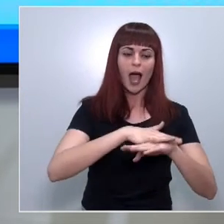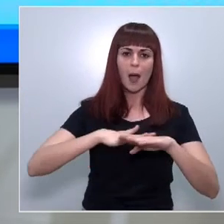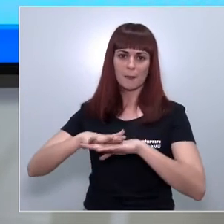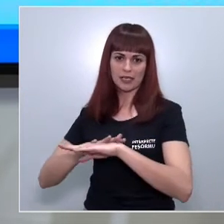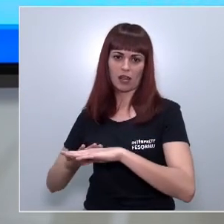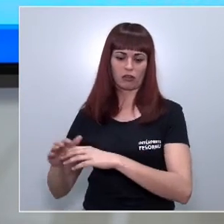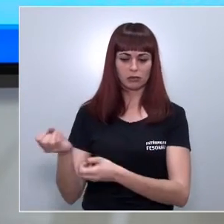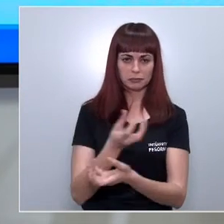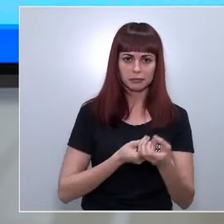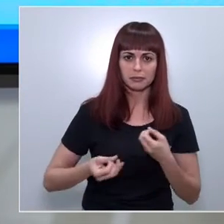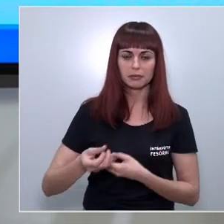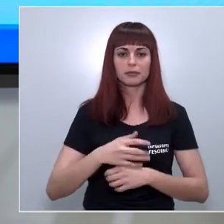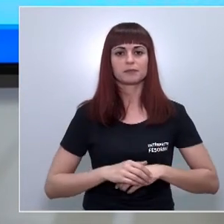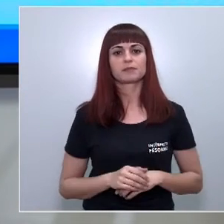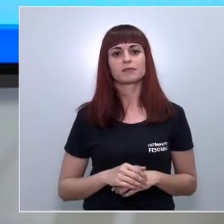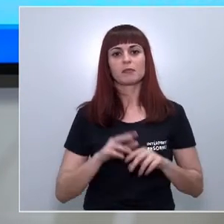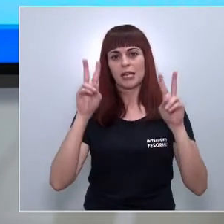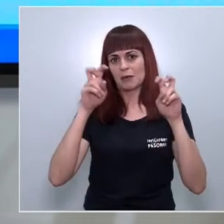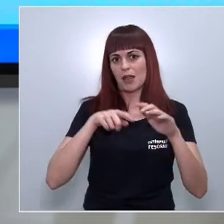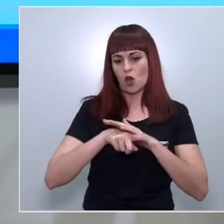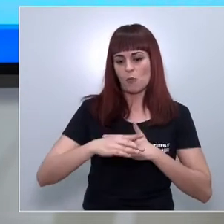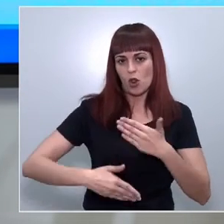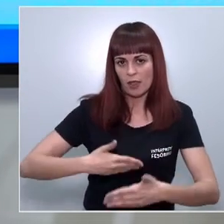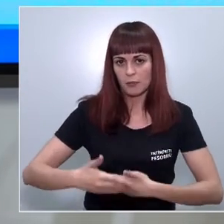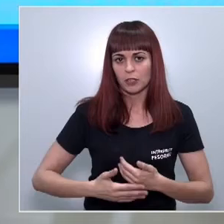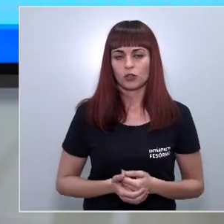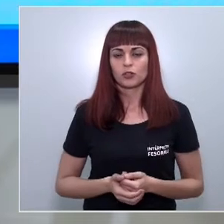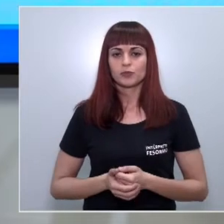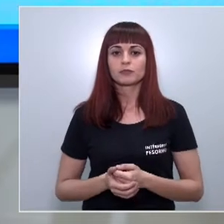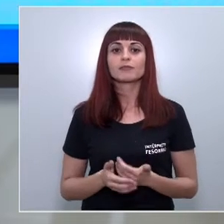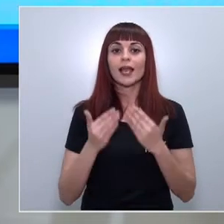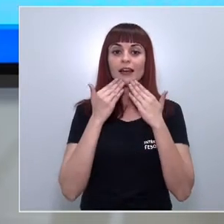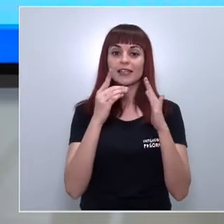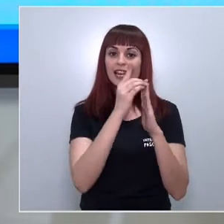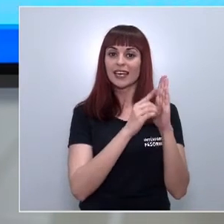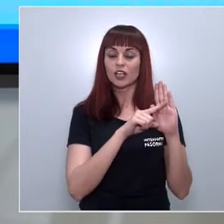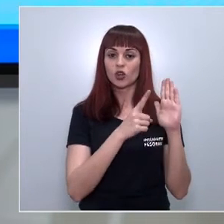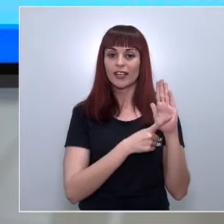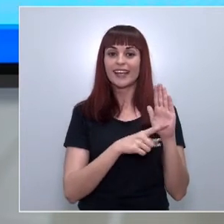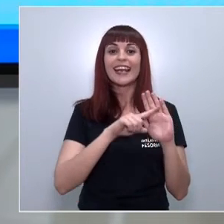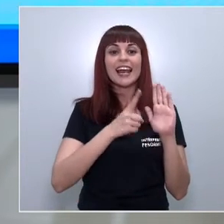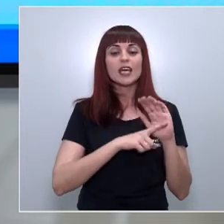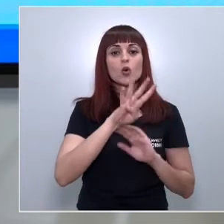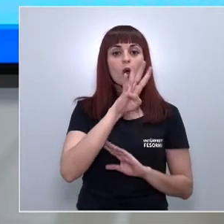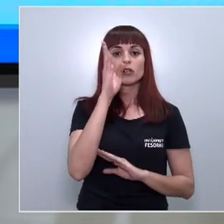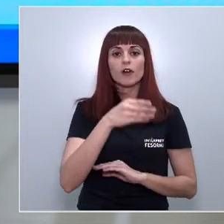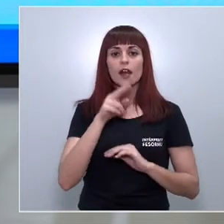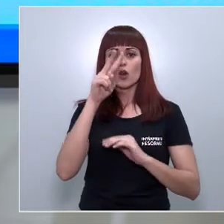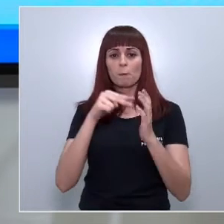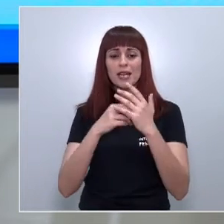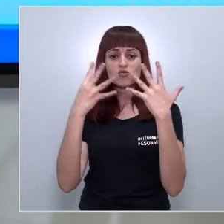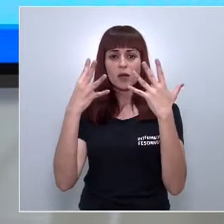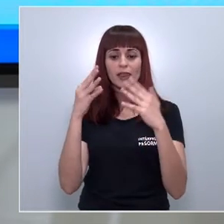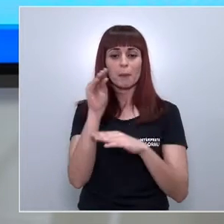en la tramitación ambiental de los procedimientos. Para ello, mediante este decreto ley modificamos la ley 4.2009 de